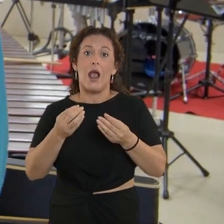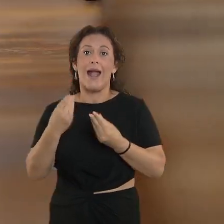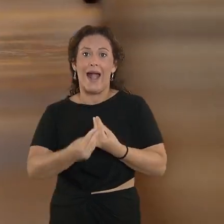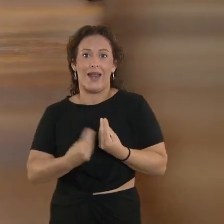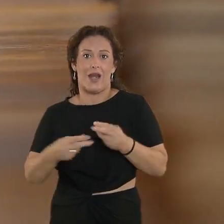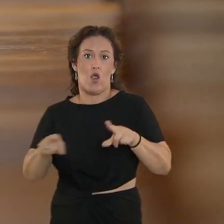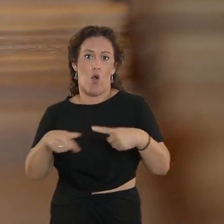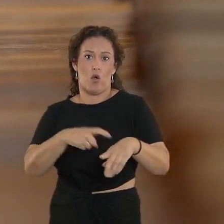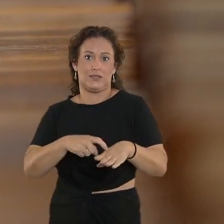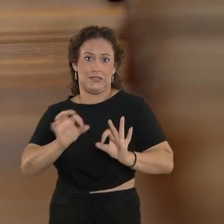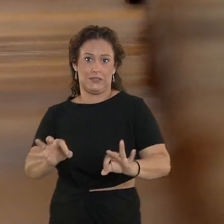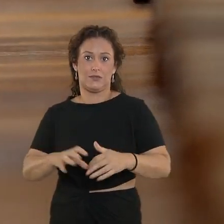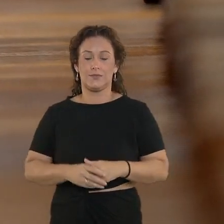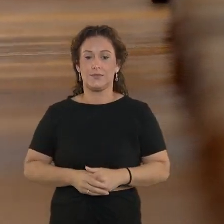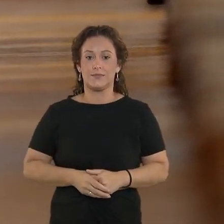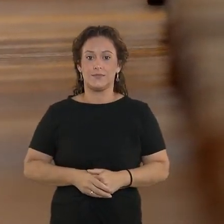canario. Música